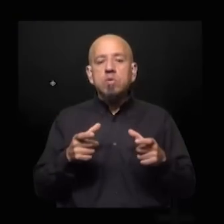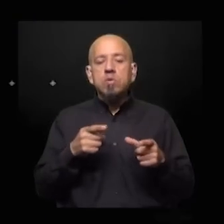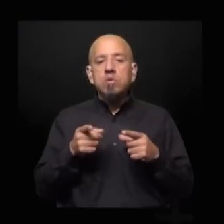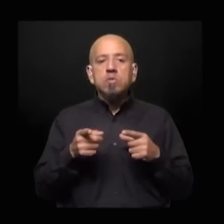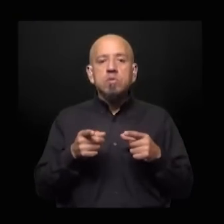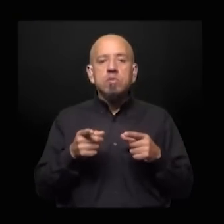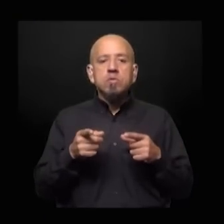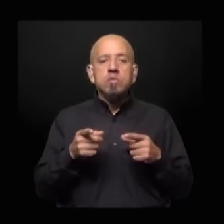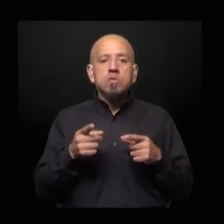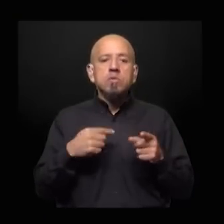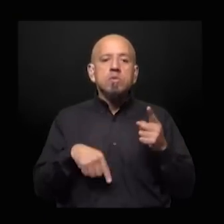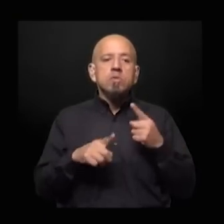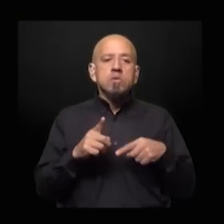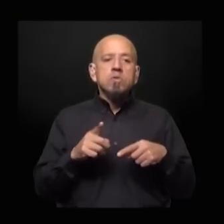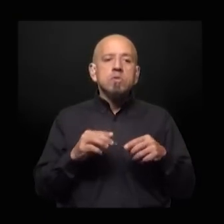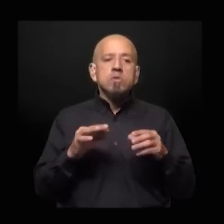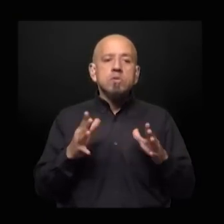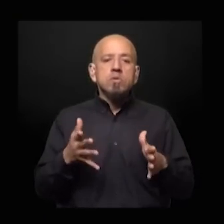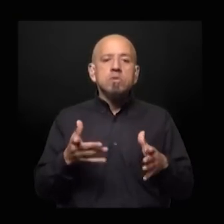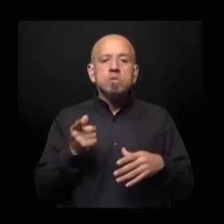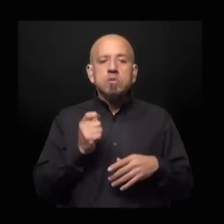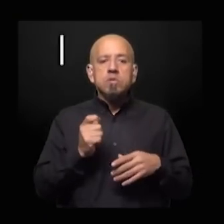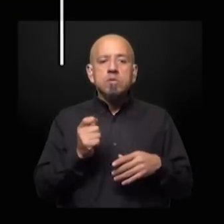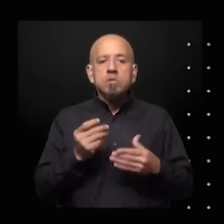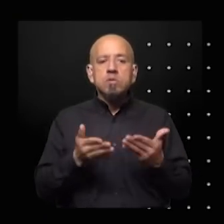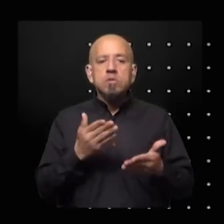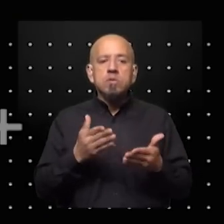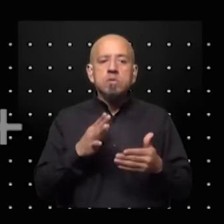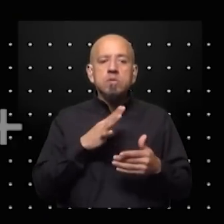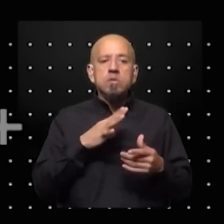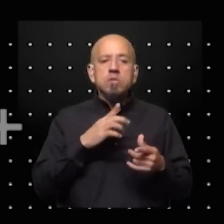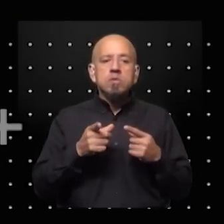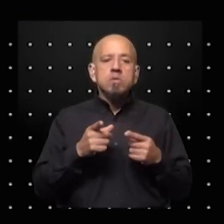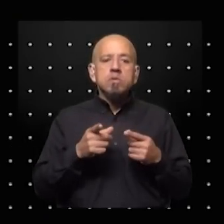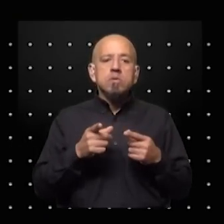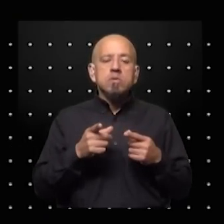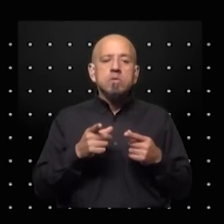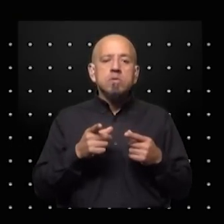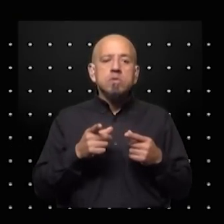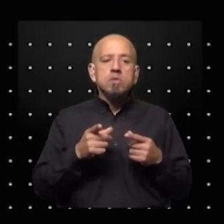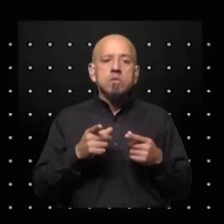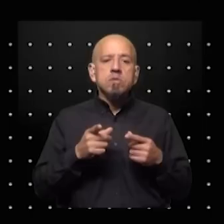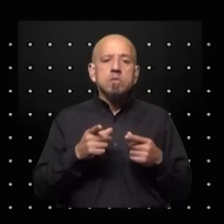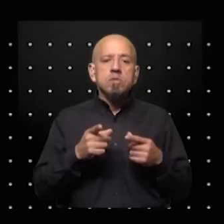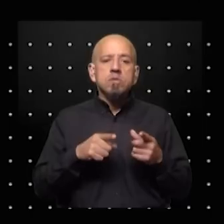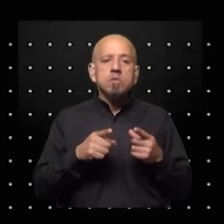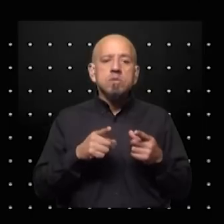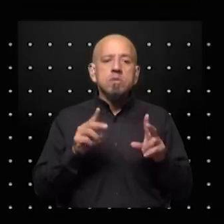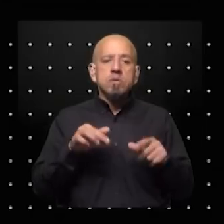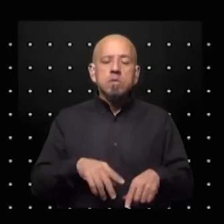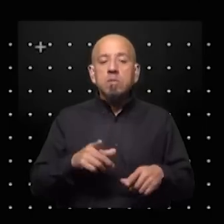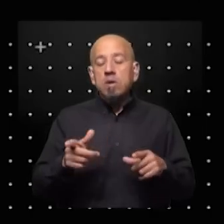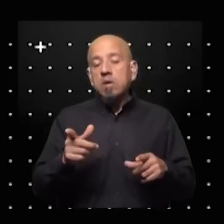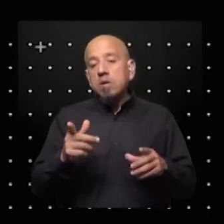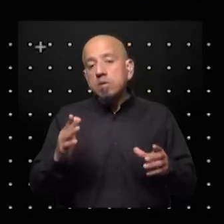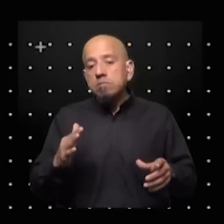y en función de quién analiza lo que ha ocurrido, pues la valoración es diferente.